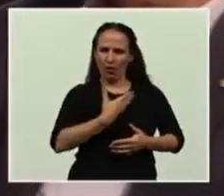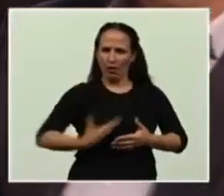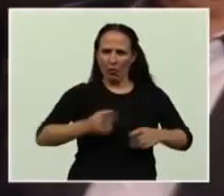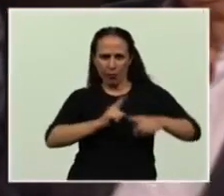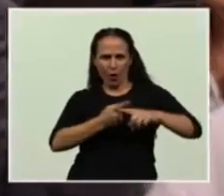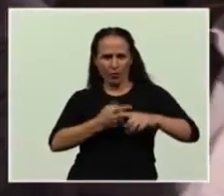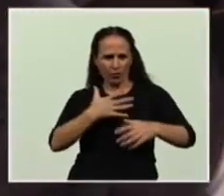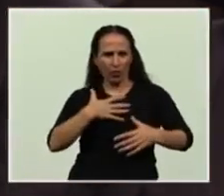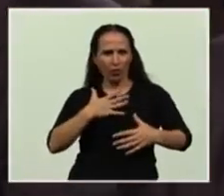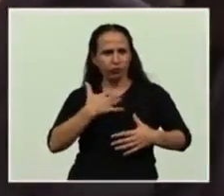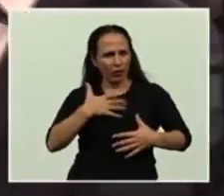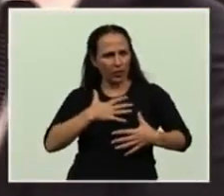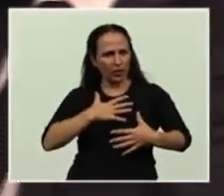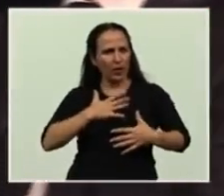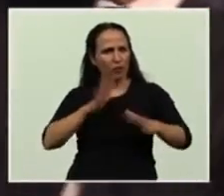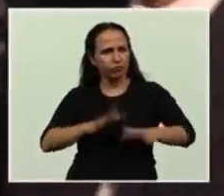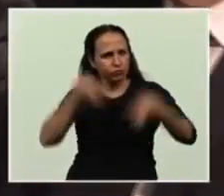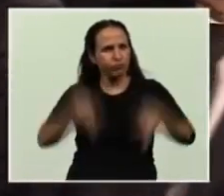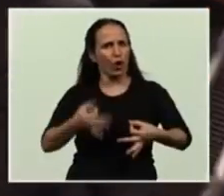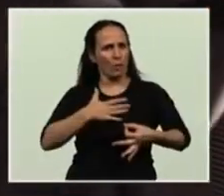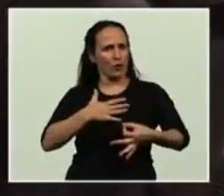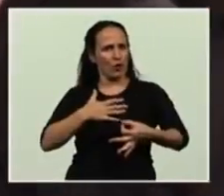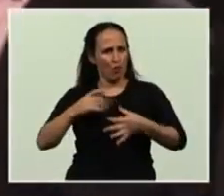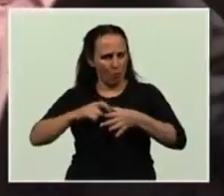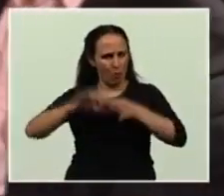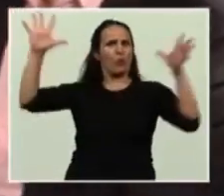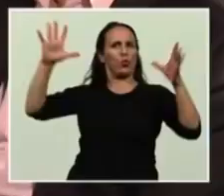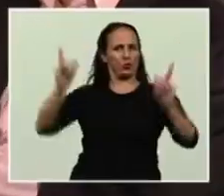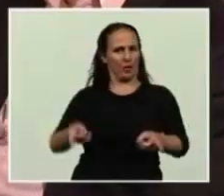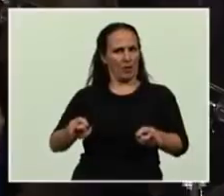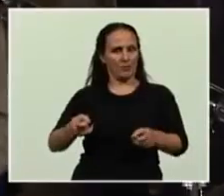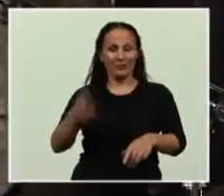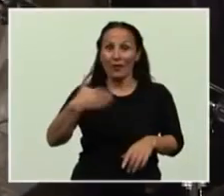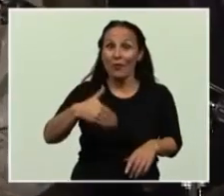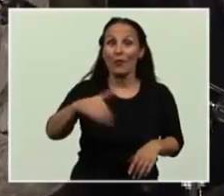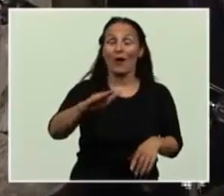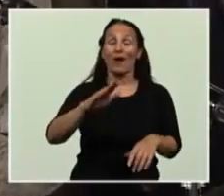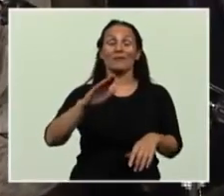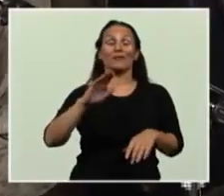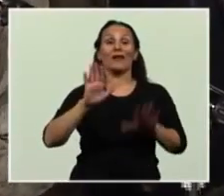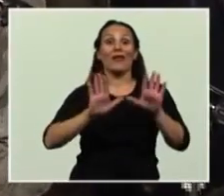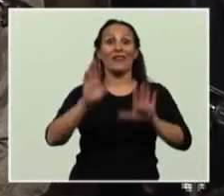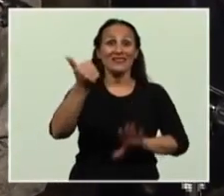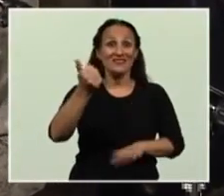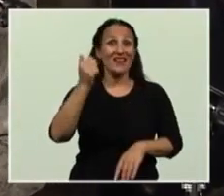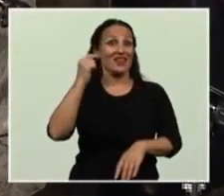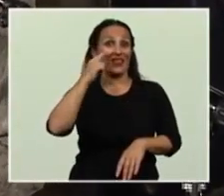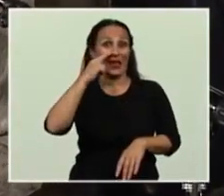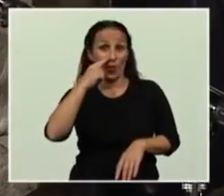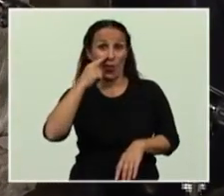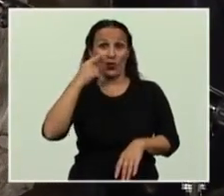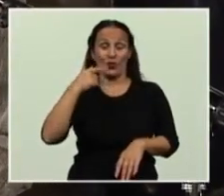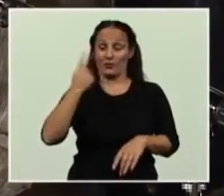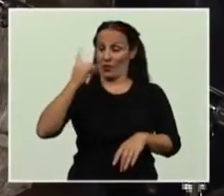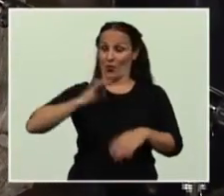que en unos días más, el 16 de junio, para ser más precisos, se cumplirá un